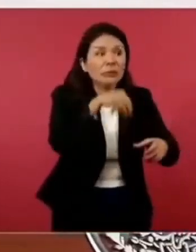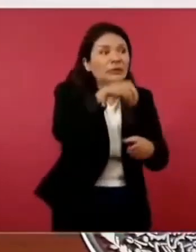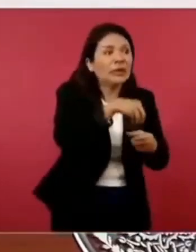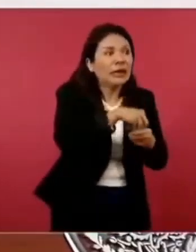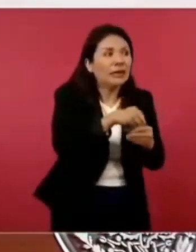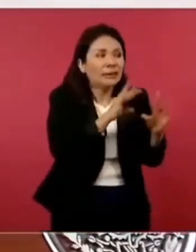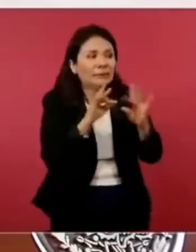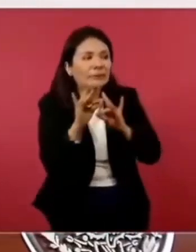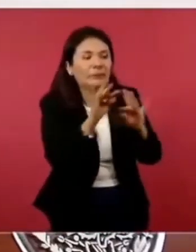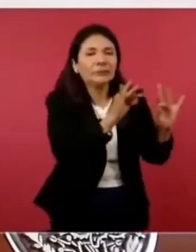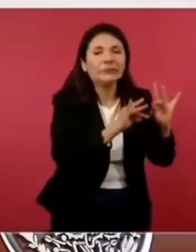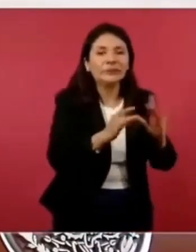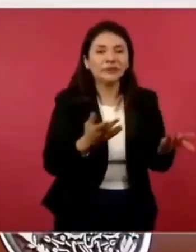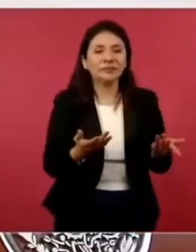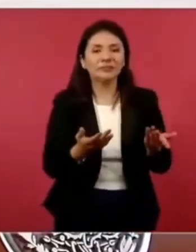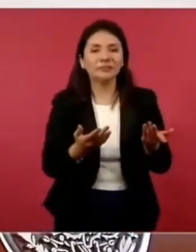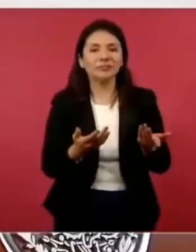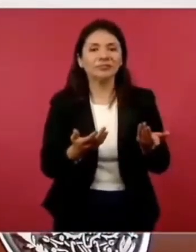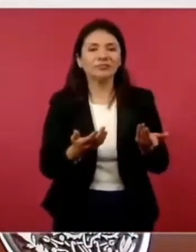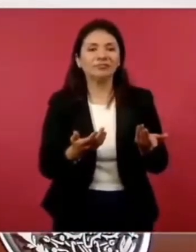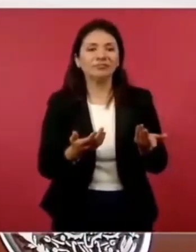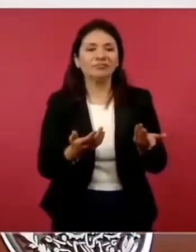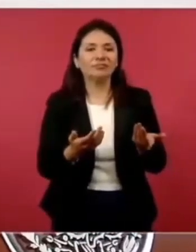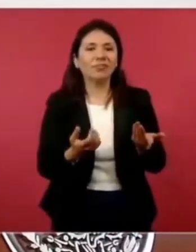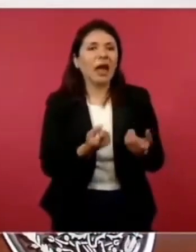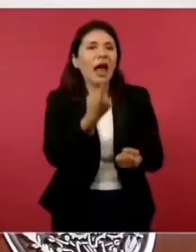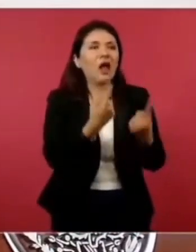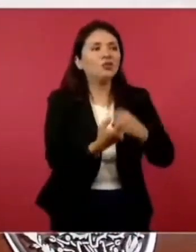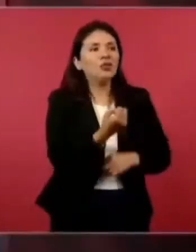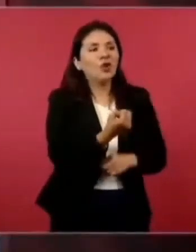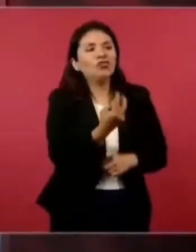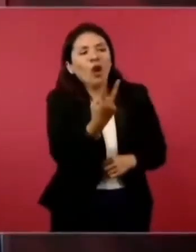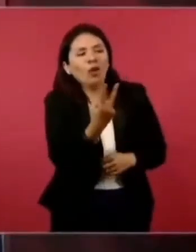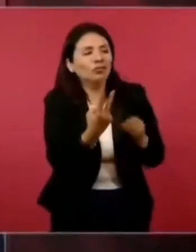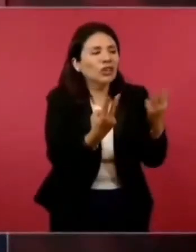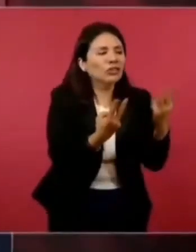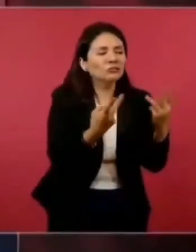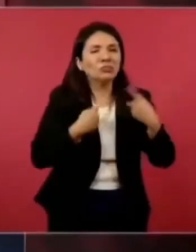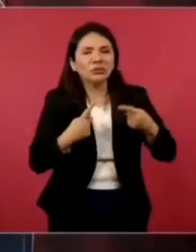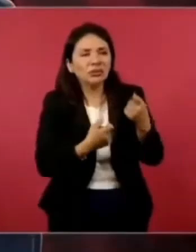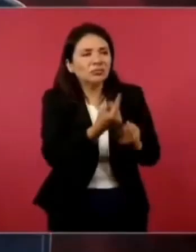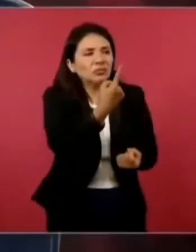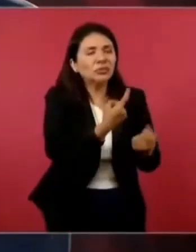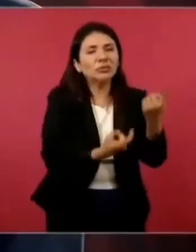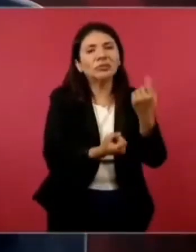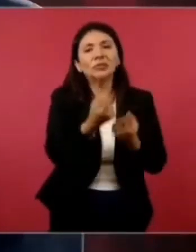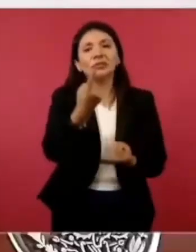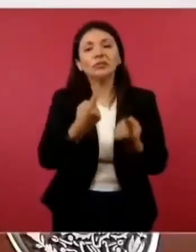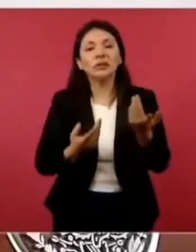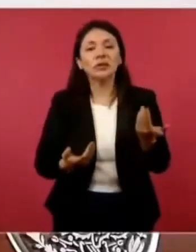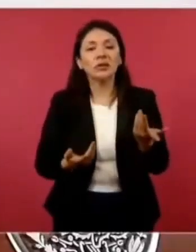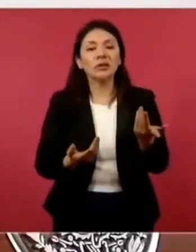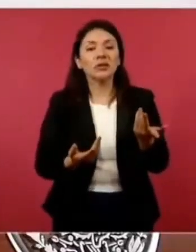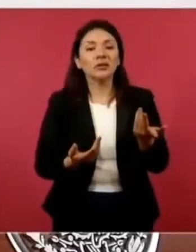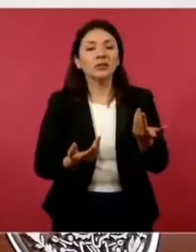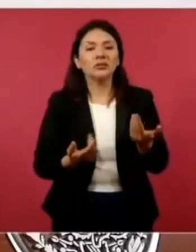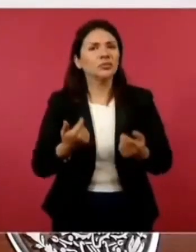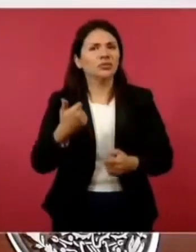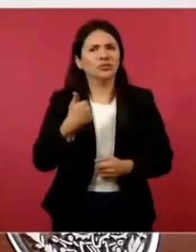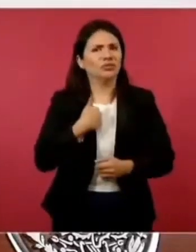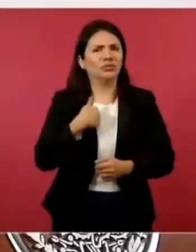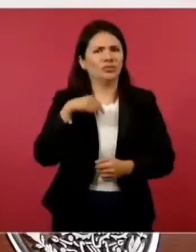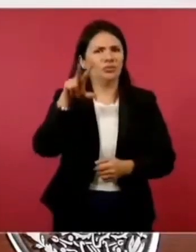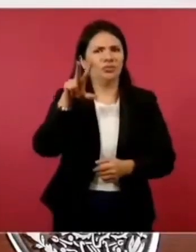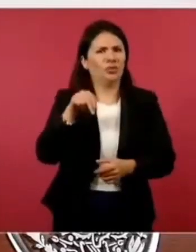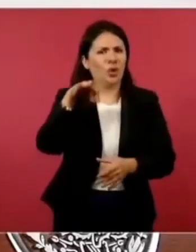salían dos o tres, yo no voy a